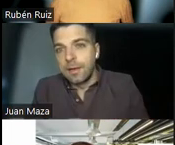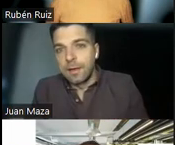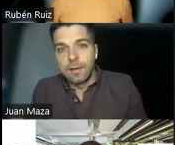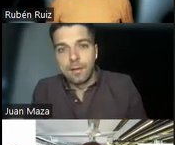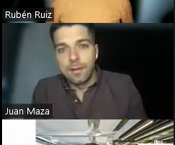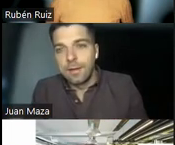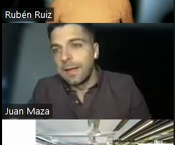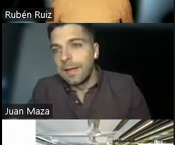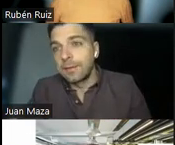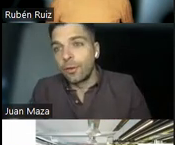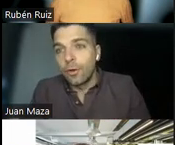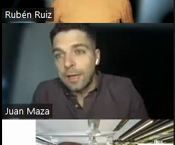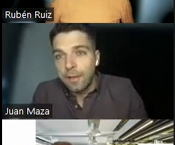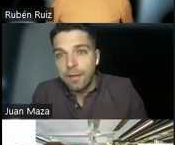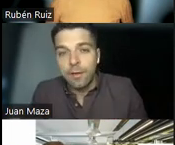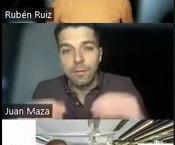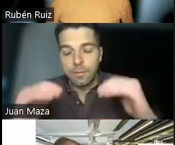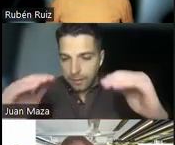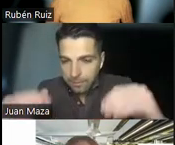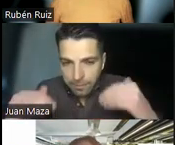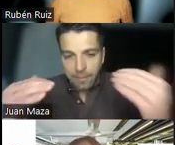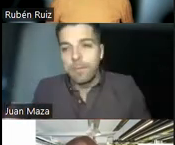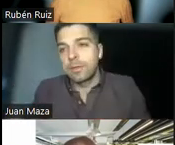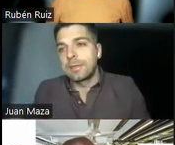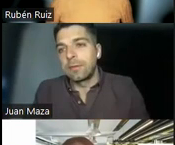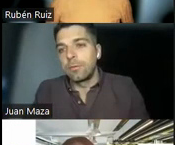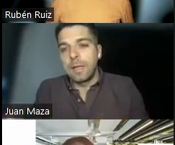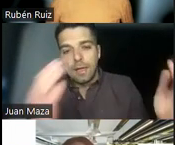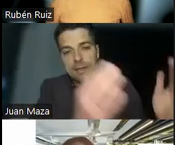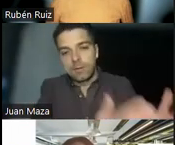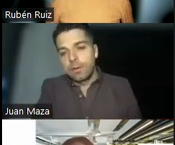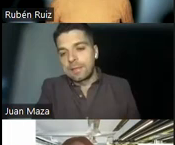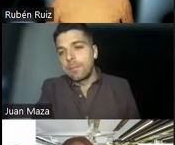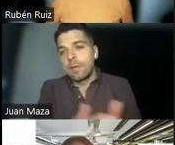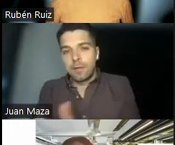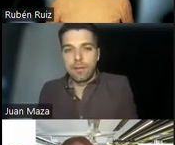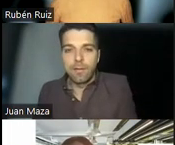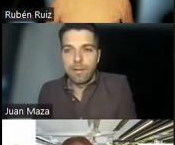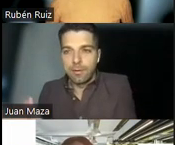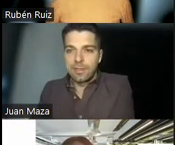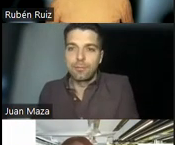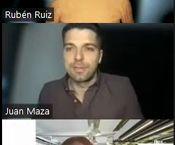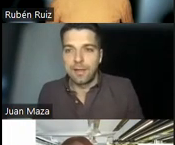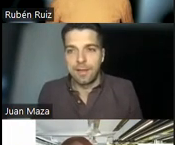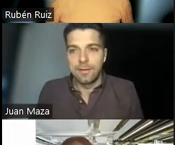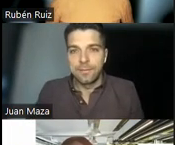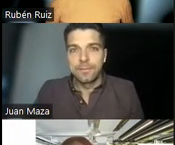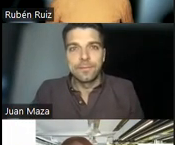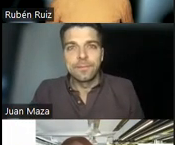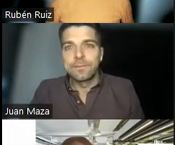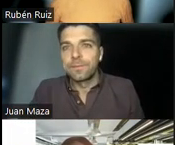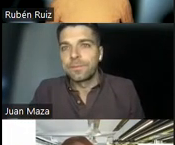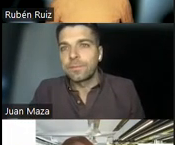era todo lo que quería deciros, porque me parecía importante que supiera ahí dónde estamos y hacia dónde vamos. Así que muchas gracias.